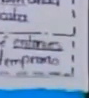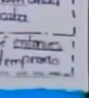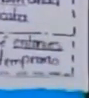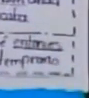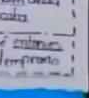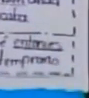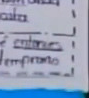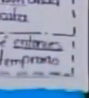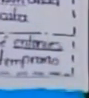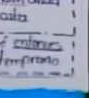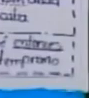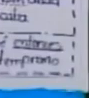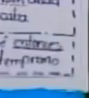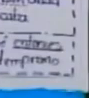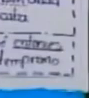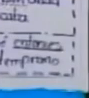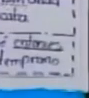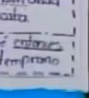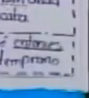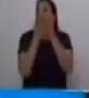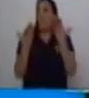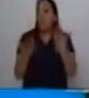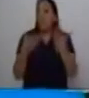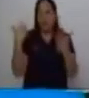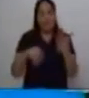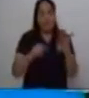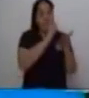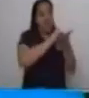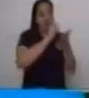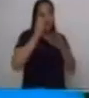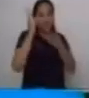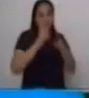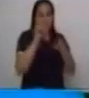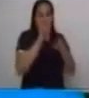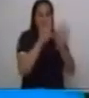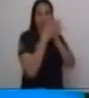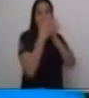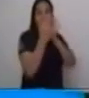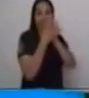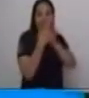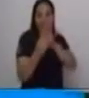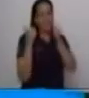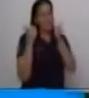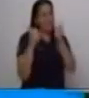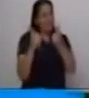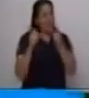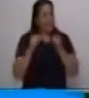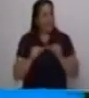cópialo en tu cuaderno si los vienes copiando conmigo felicitaciones continuamos